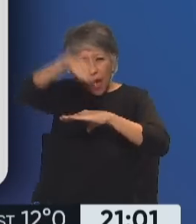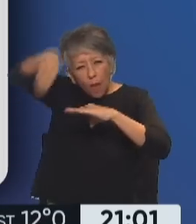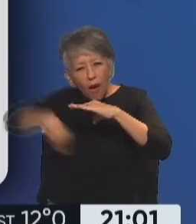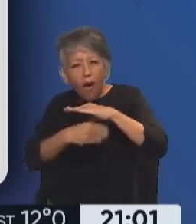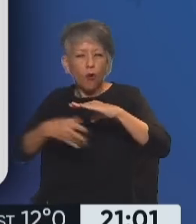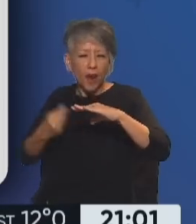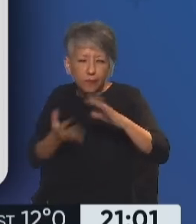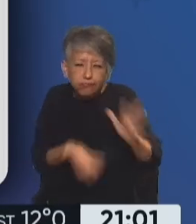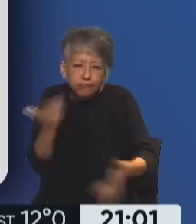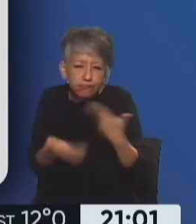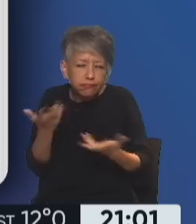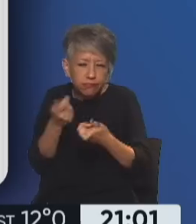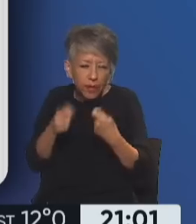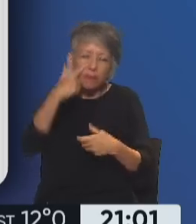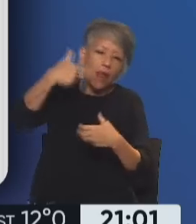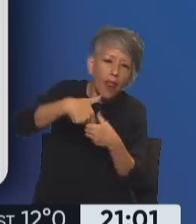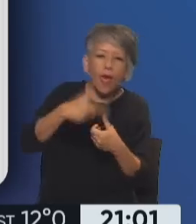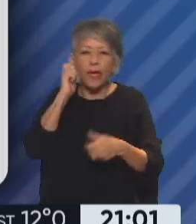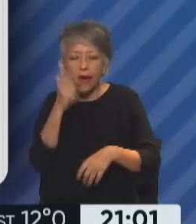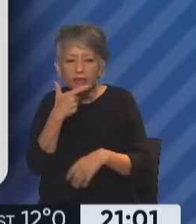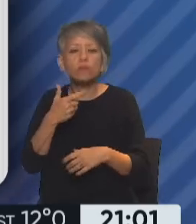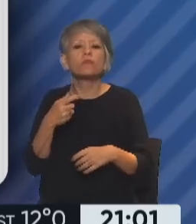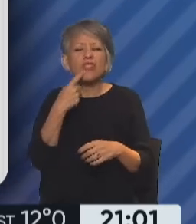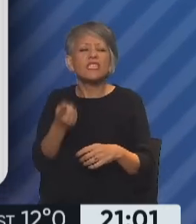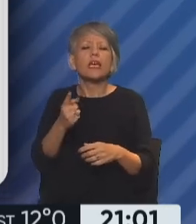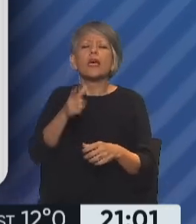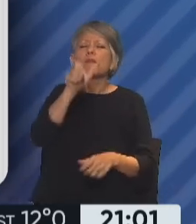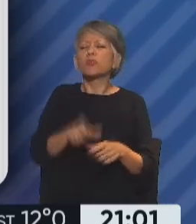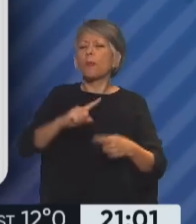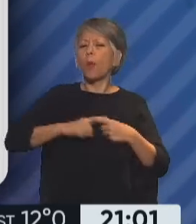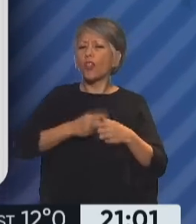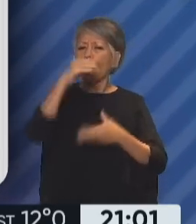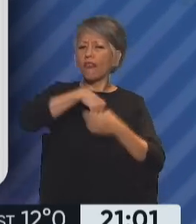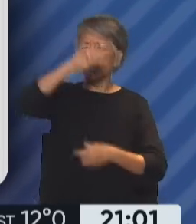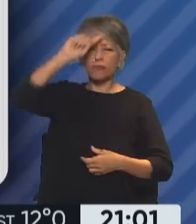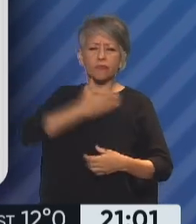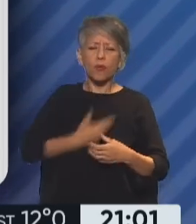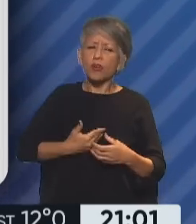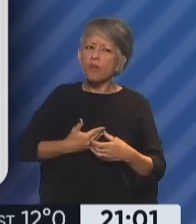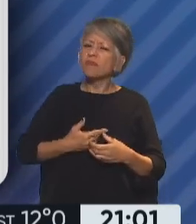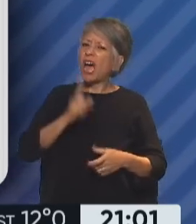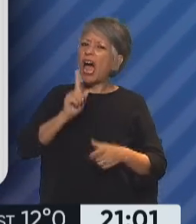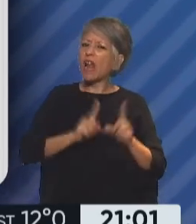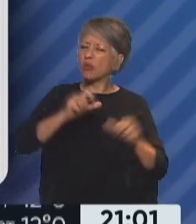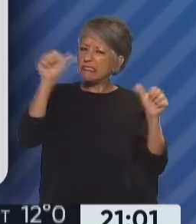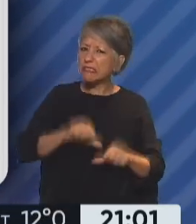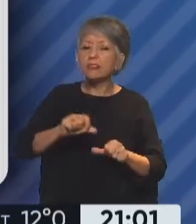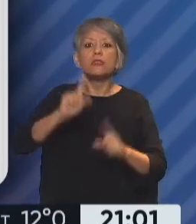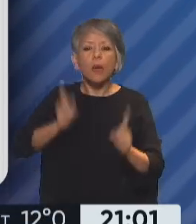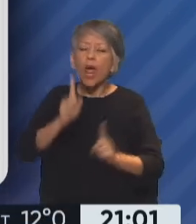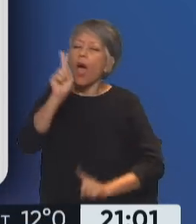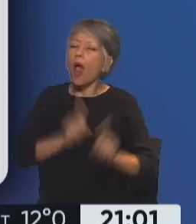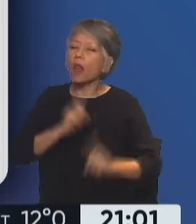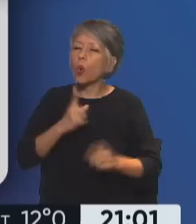indicó que a la categoría de funcionarios que no funcionan se sumaba la de funcionarios que mienten y que usan al periodismo para hacer